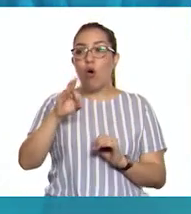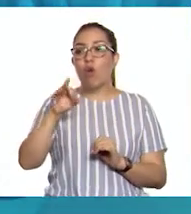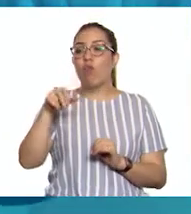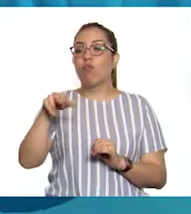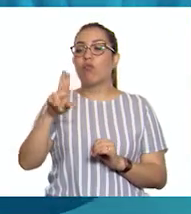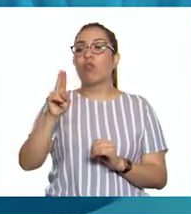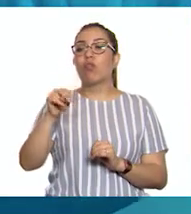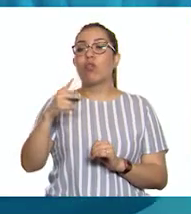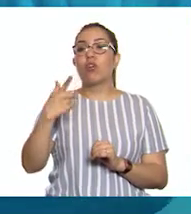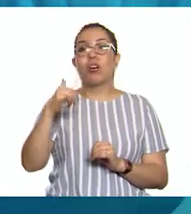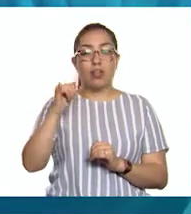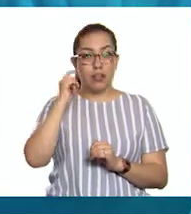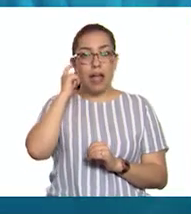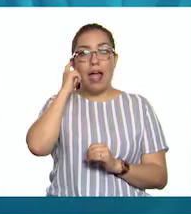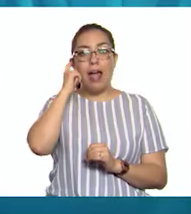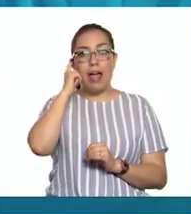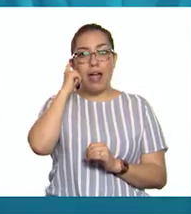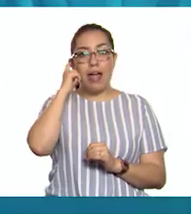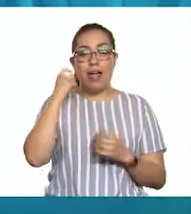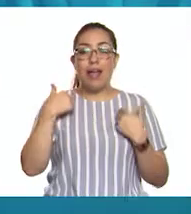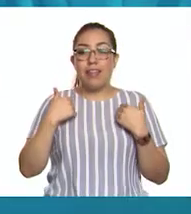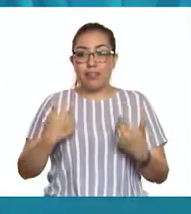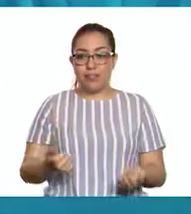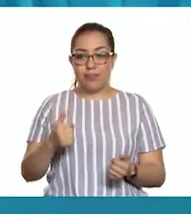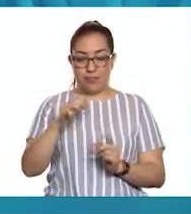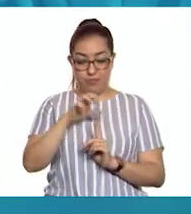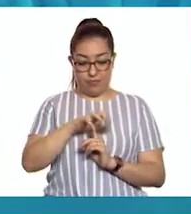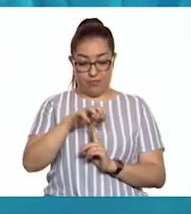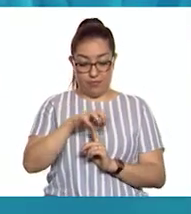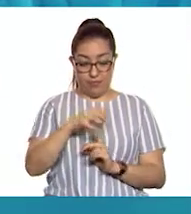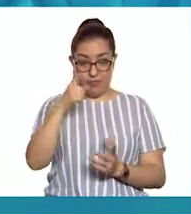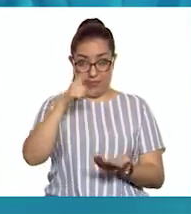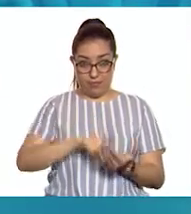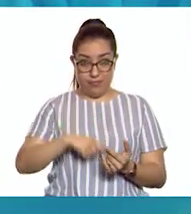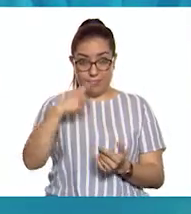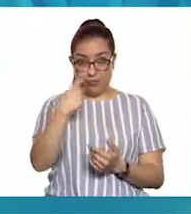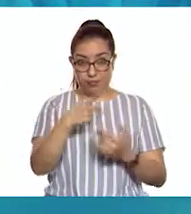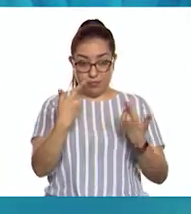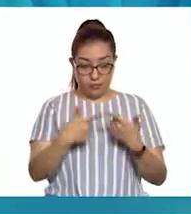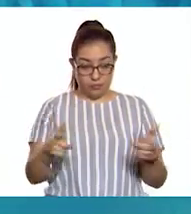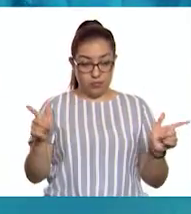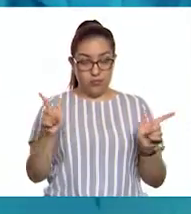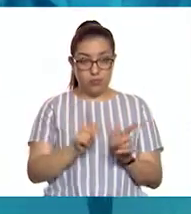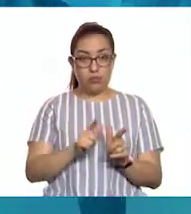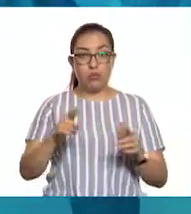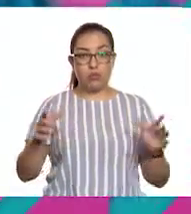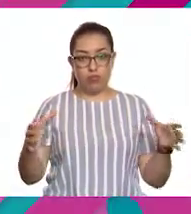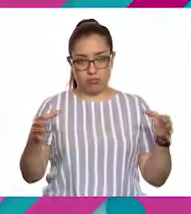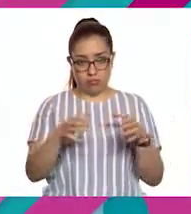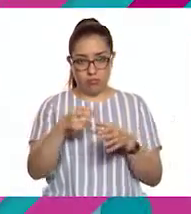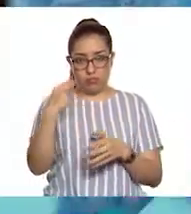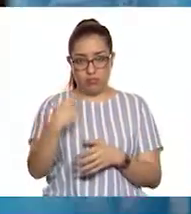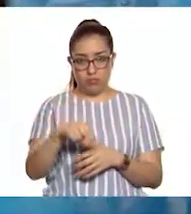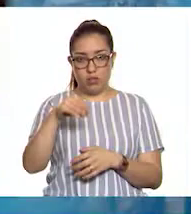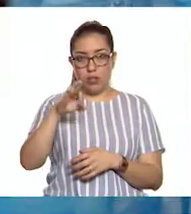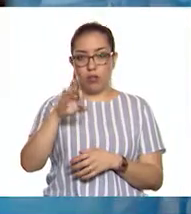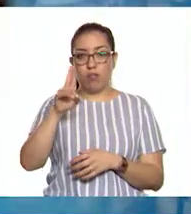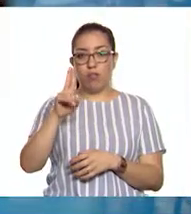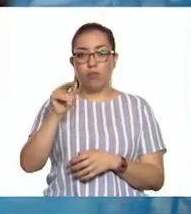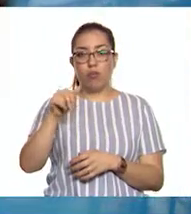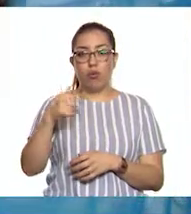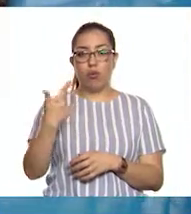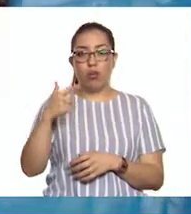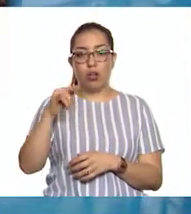los hongos, por sus características únicas, pertenecen al reino fungi. Sí, además, el reino fungi